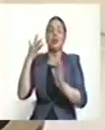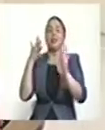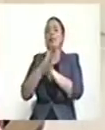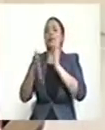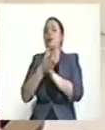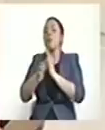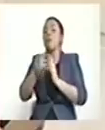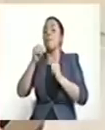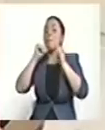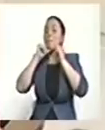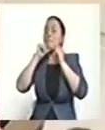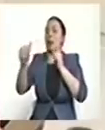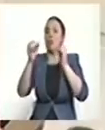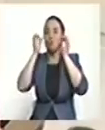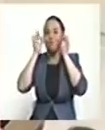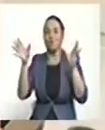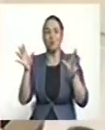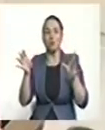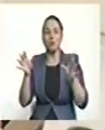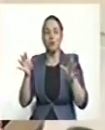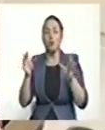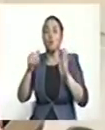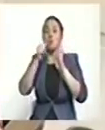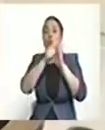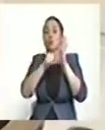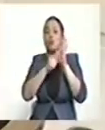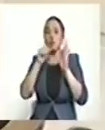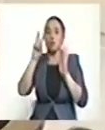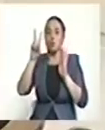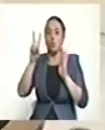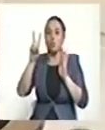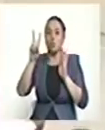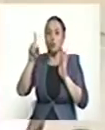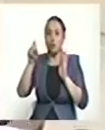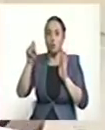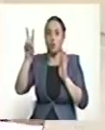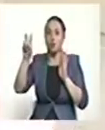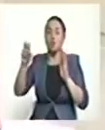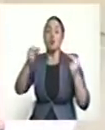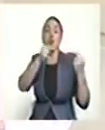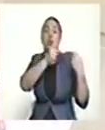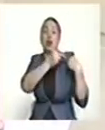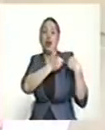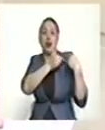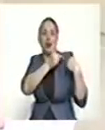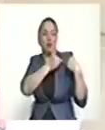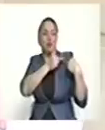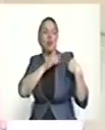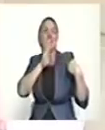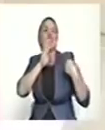más triste. Artículo 67. Responsabilidad de mando.